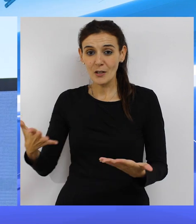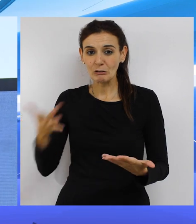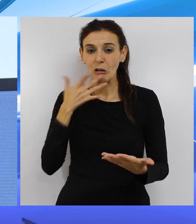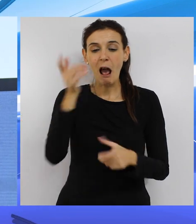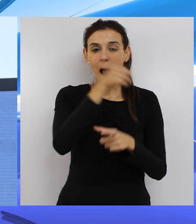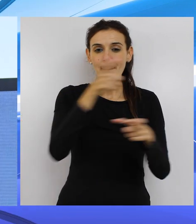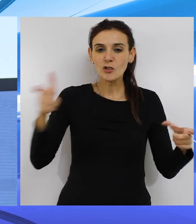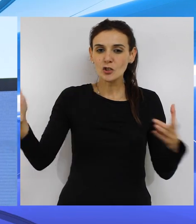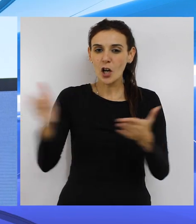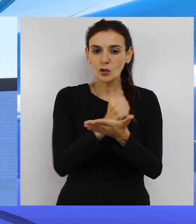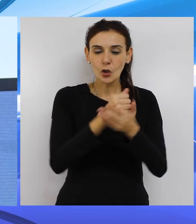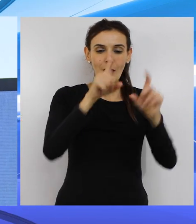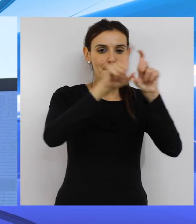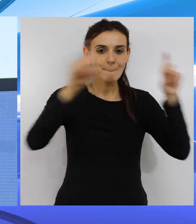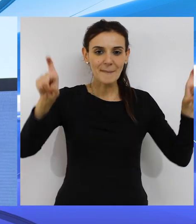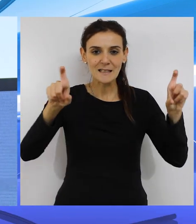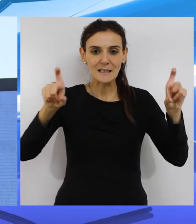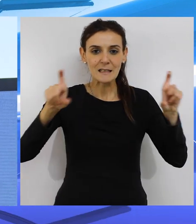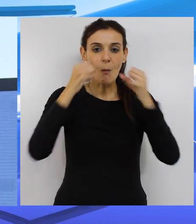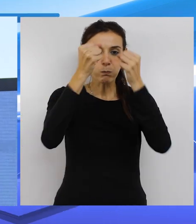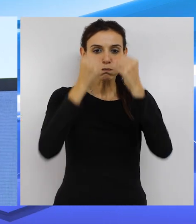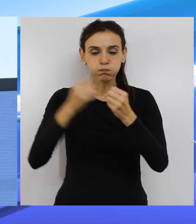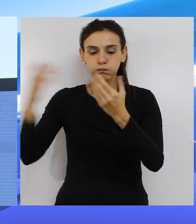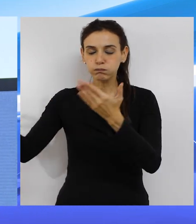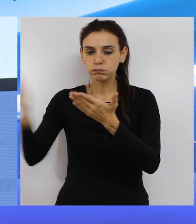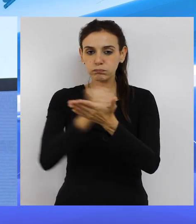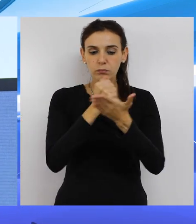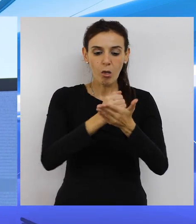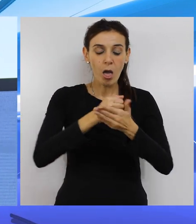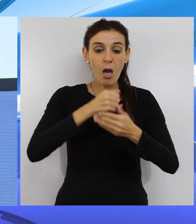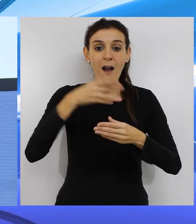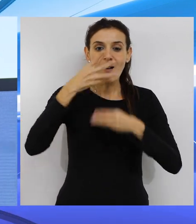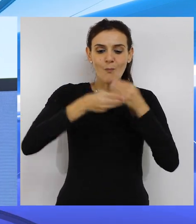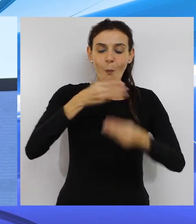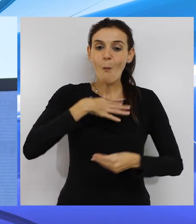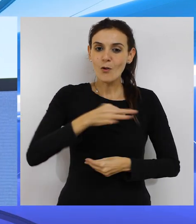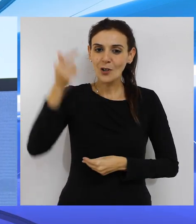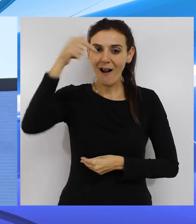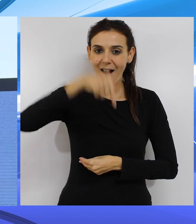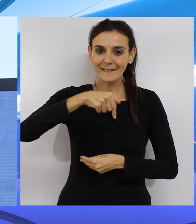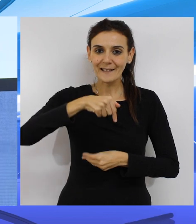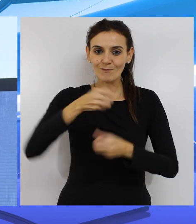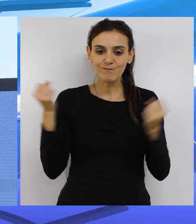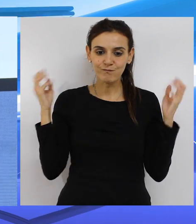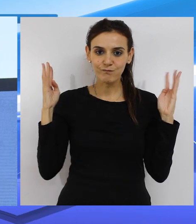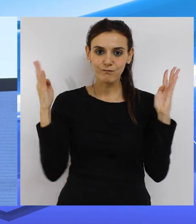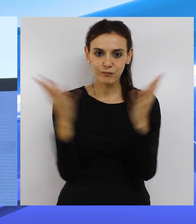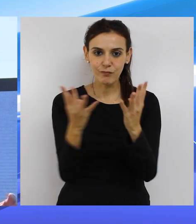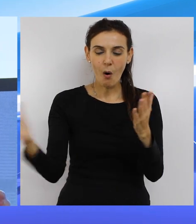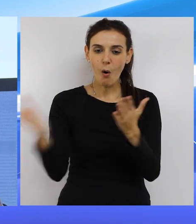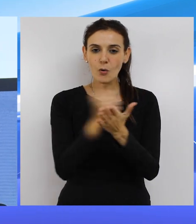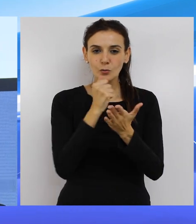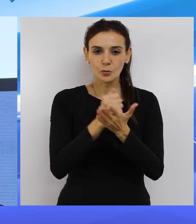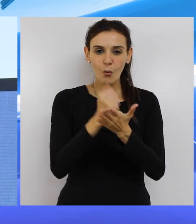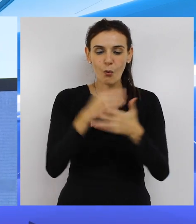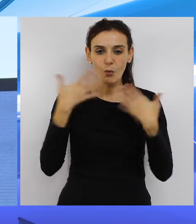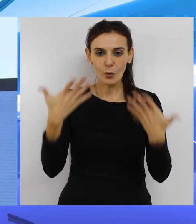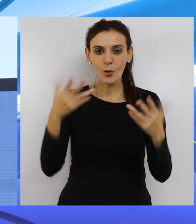reconocimiento a las personas, entidades e instituciones que han hecho posible que hoy estemos aquí,